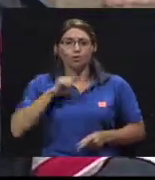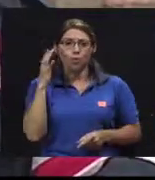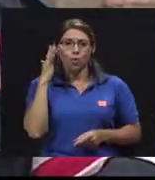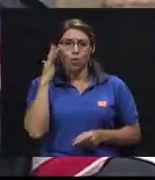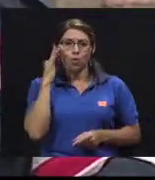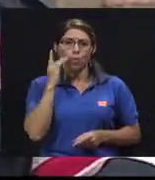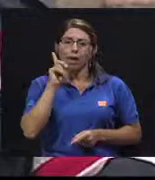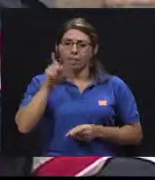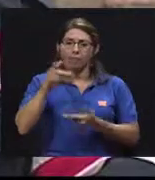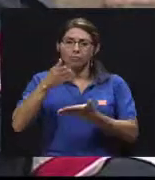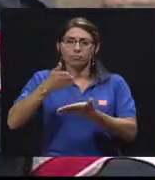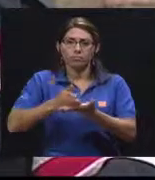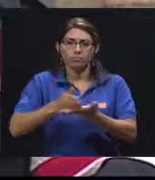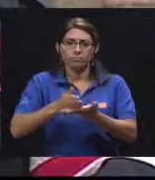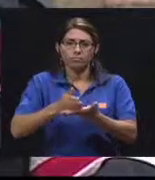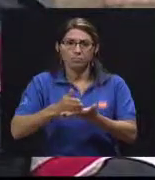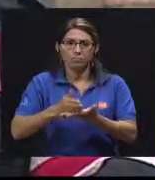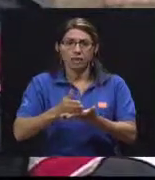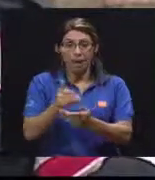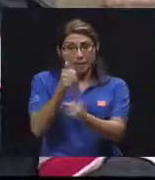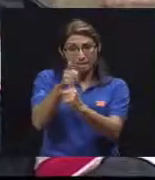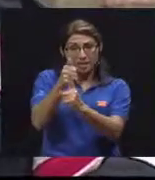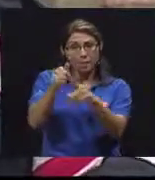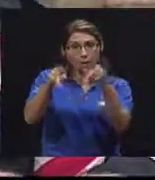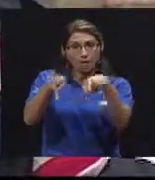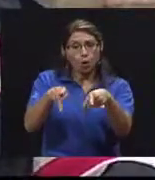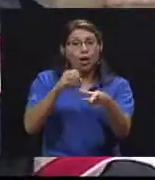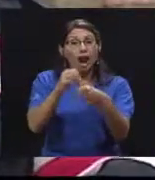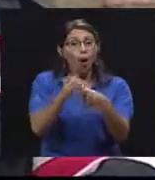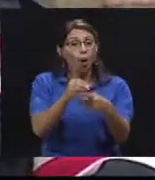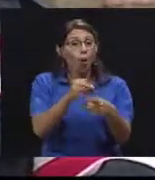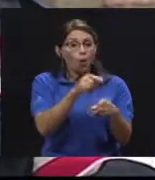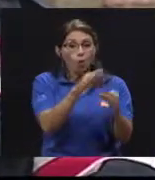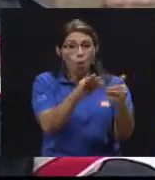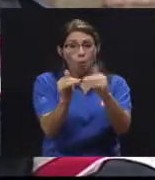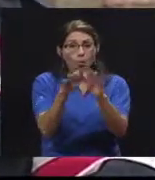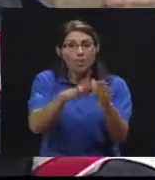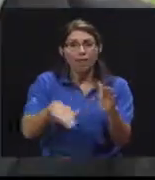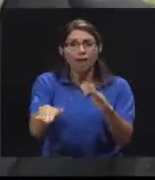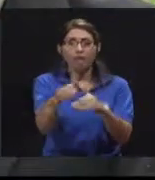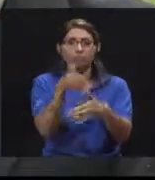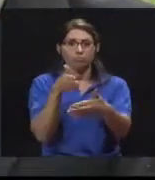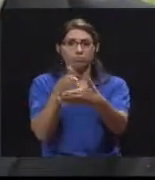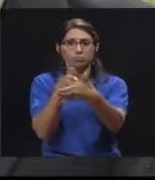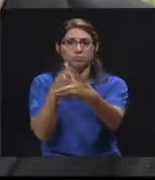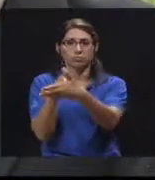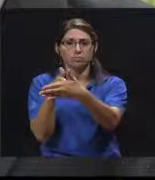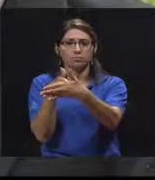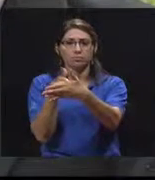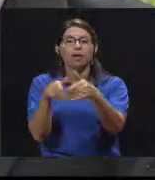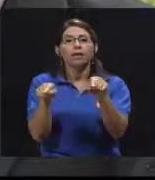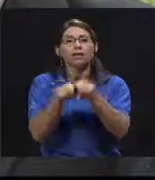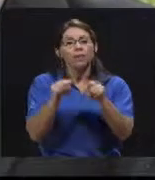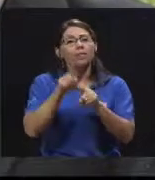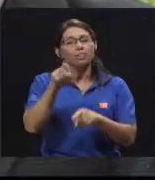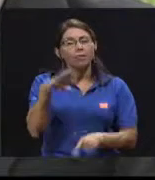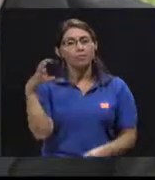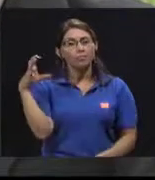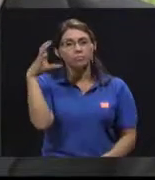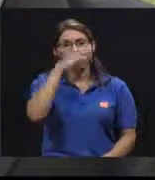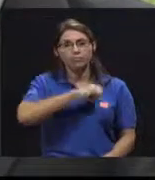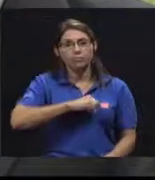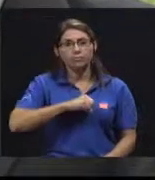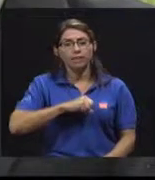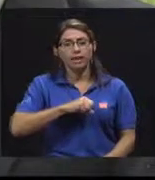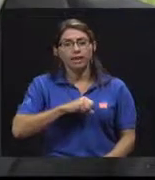cuando realmente la misma persona o la misma comunidad es quien se ve afectada. Hay que considerar que incluso esto puede